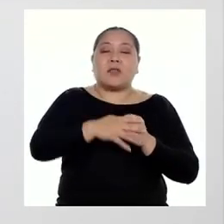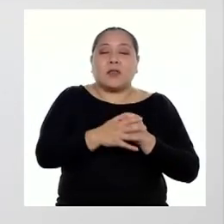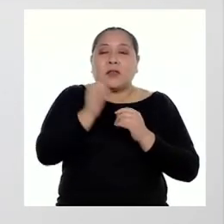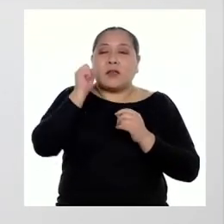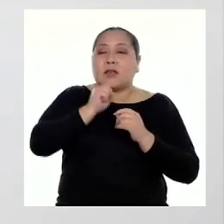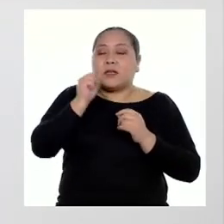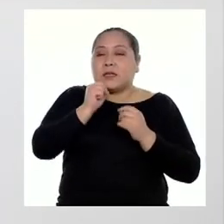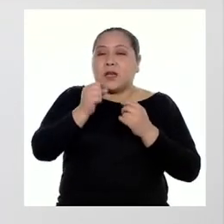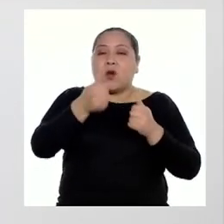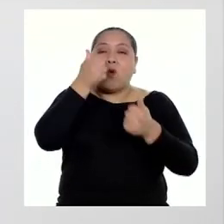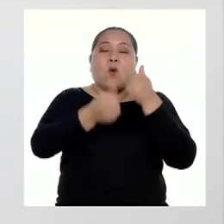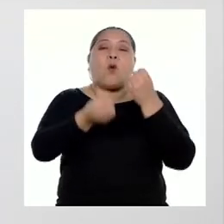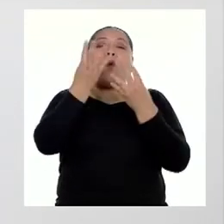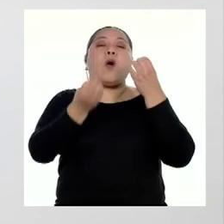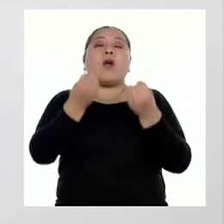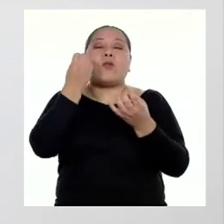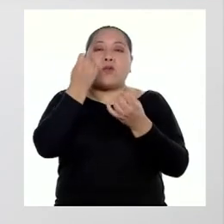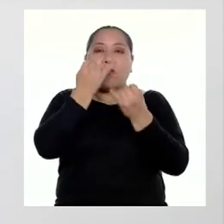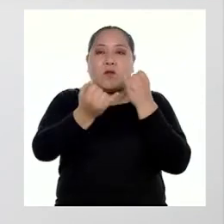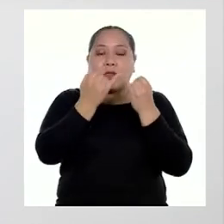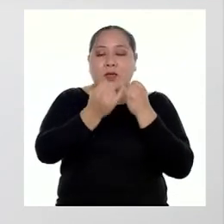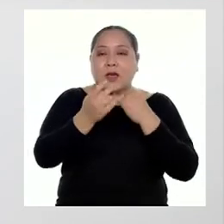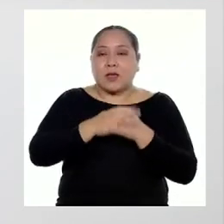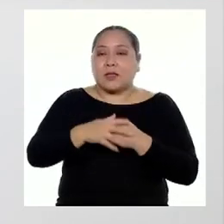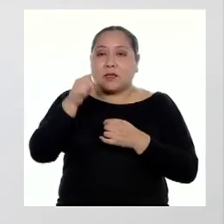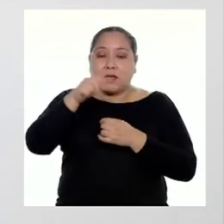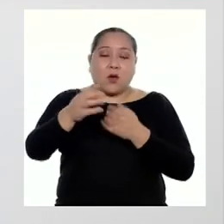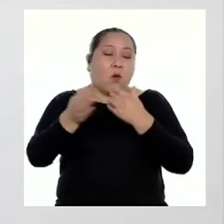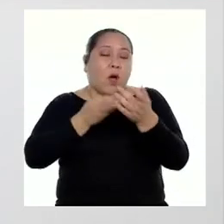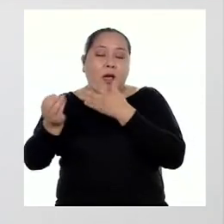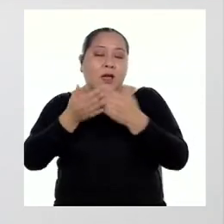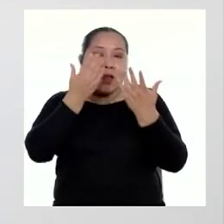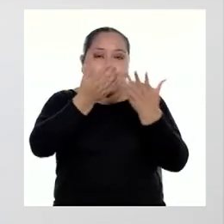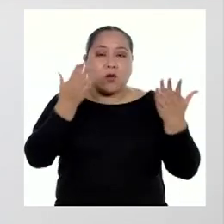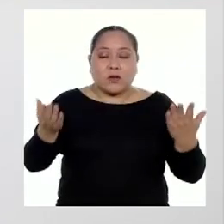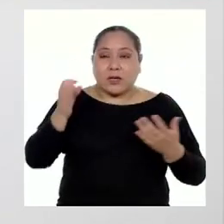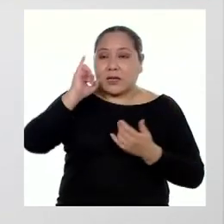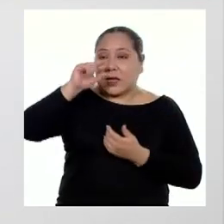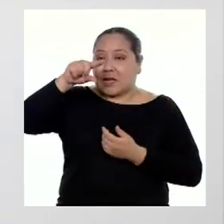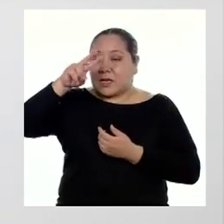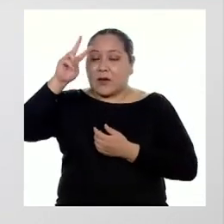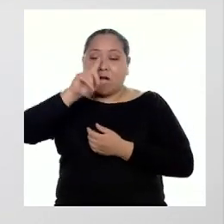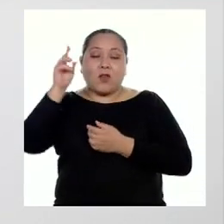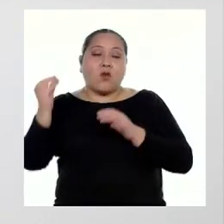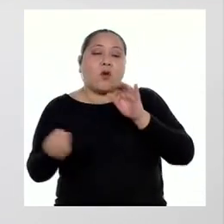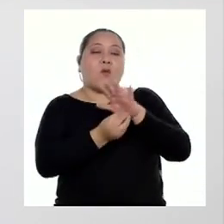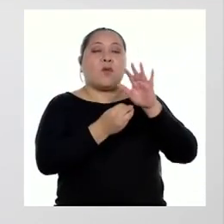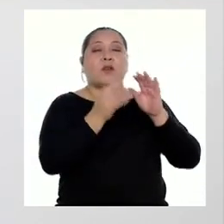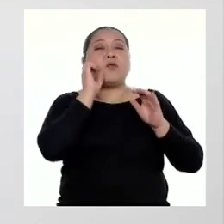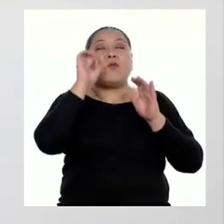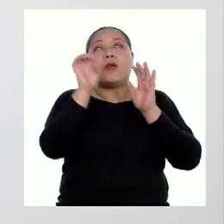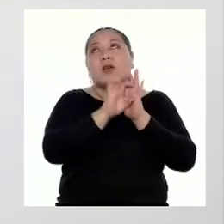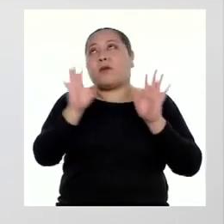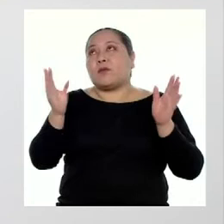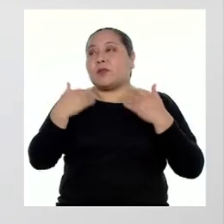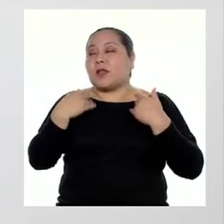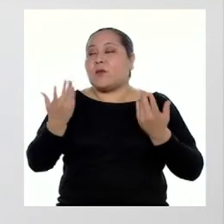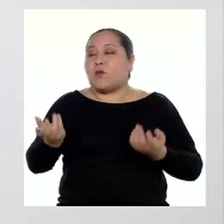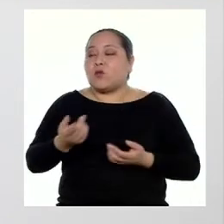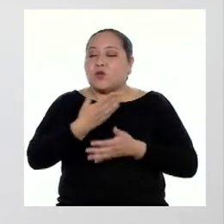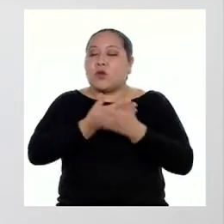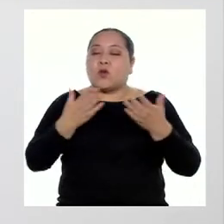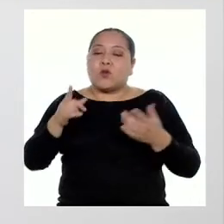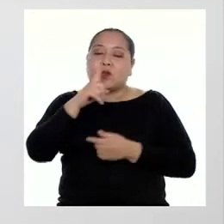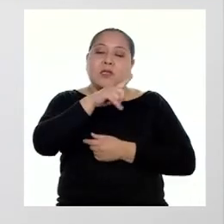de cualquier producto si es que el IGB no está incluido de antemano. Por ejemplo, si tuviéramos un precio